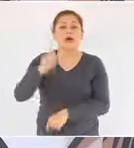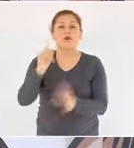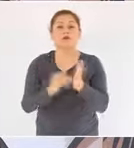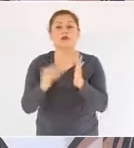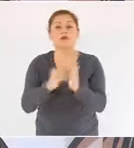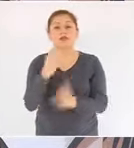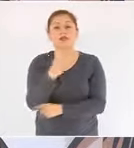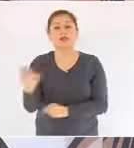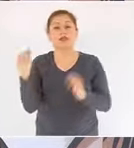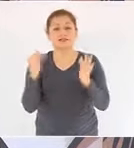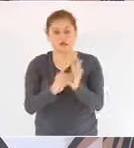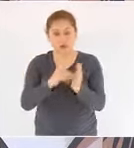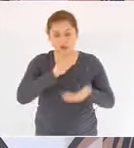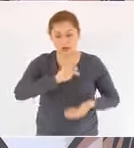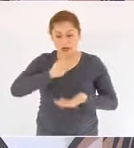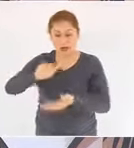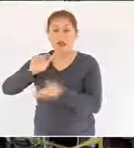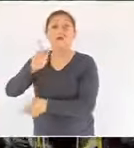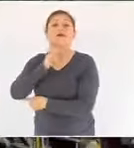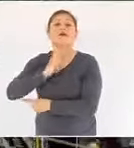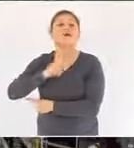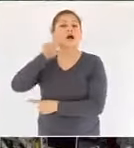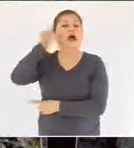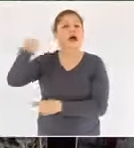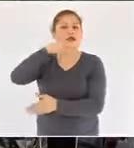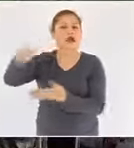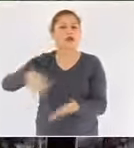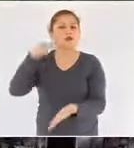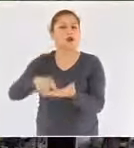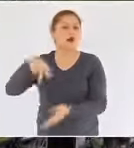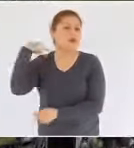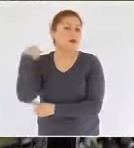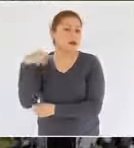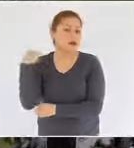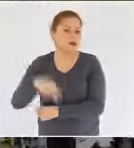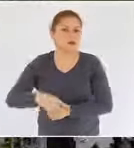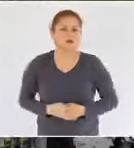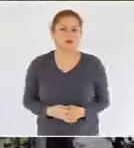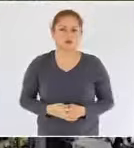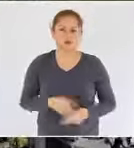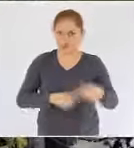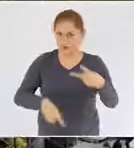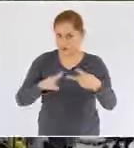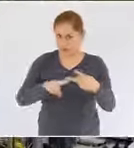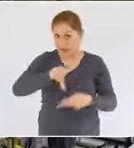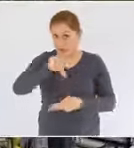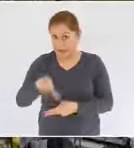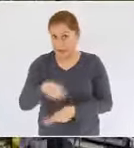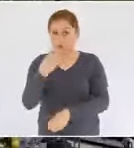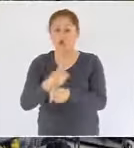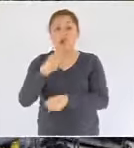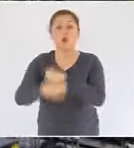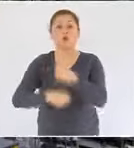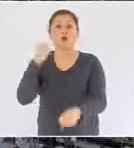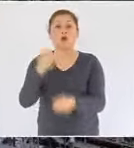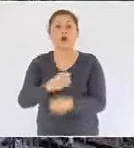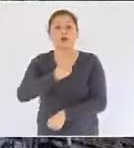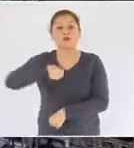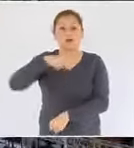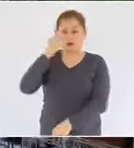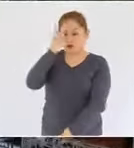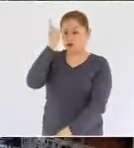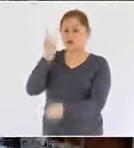al campo Izachi, en Tierra Blanca, Veracruz. En el segundo, descubrimos el campo